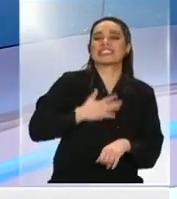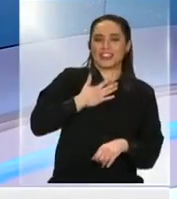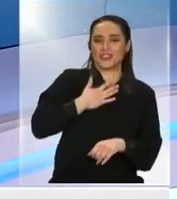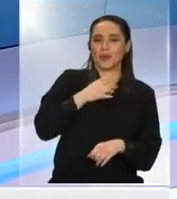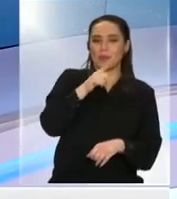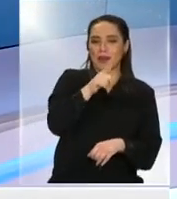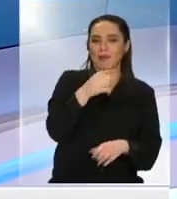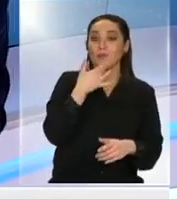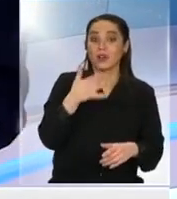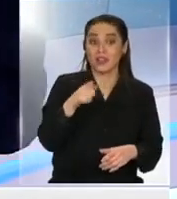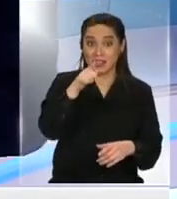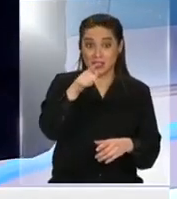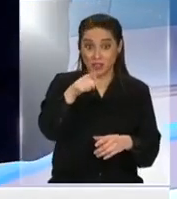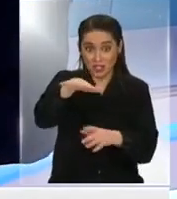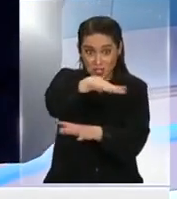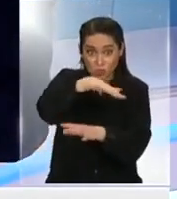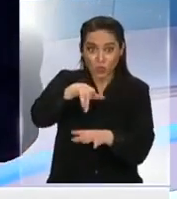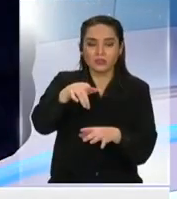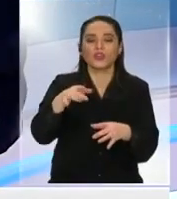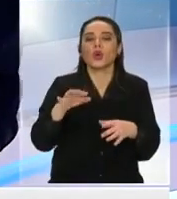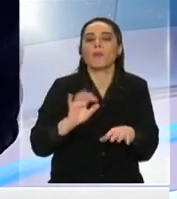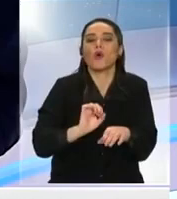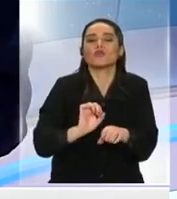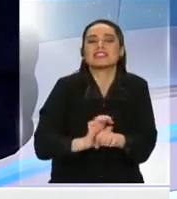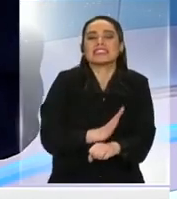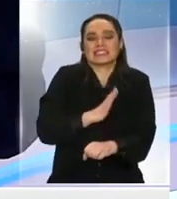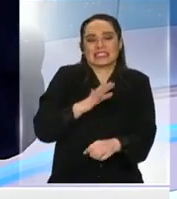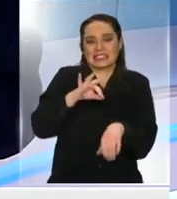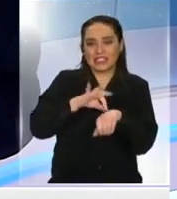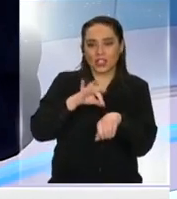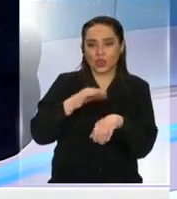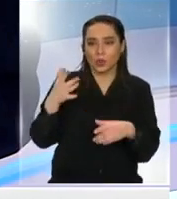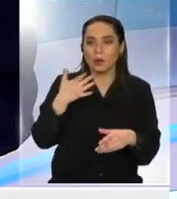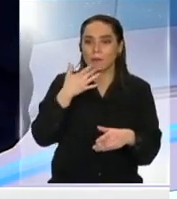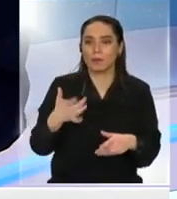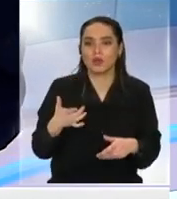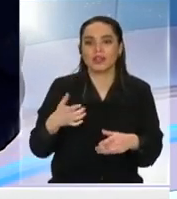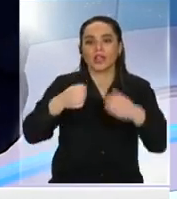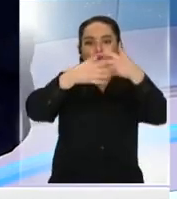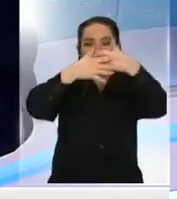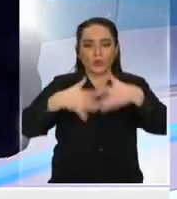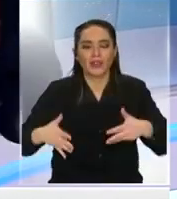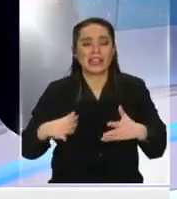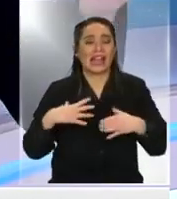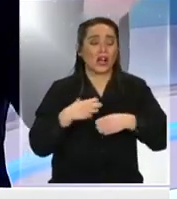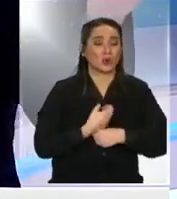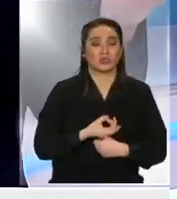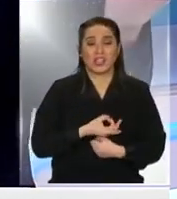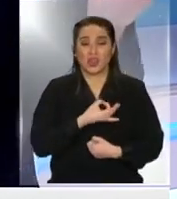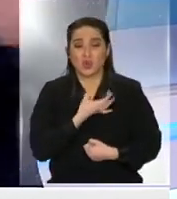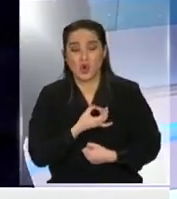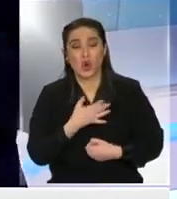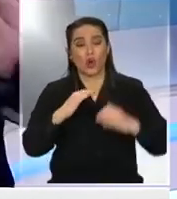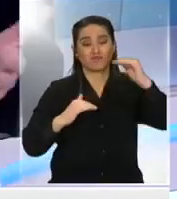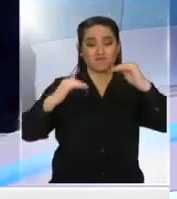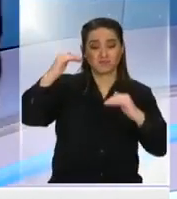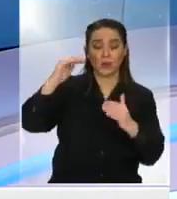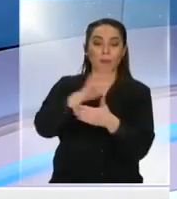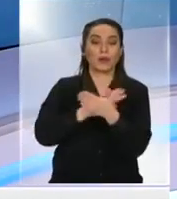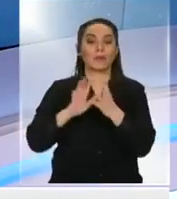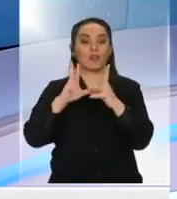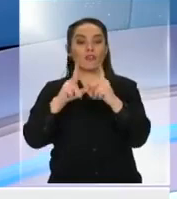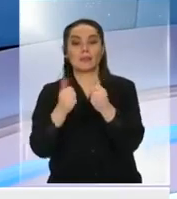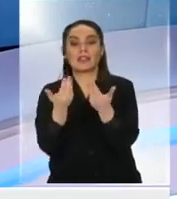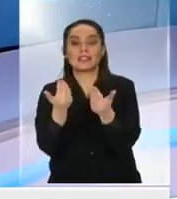de un modelo que durante 30 años ha permitido el abuso, la desigualdad, los dolores, las angustias como por ejemplo que una familia que